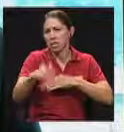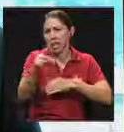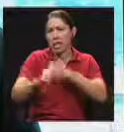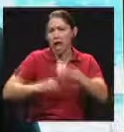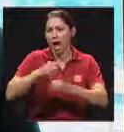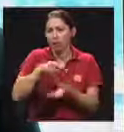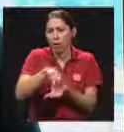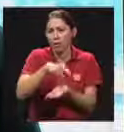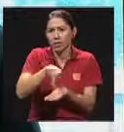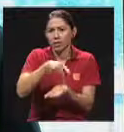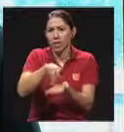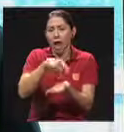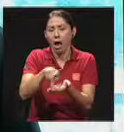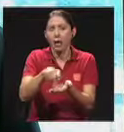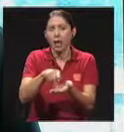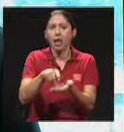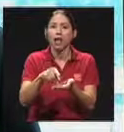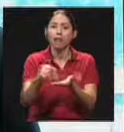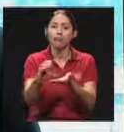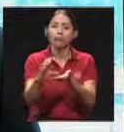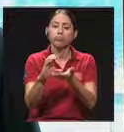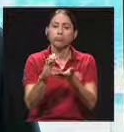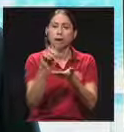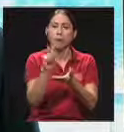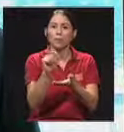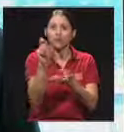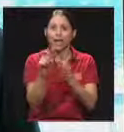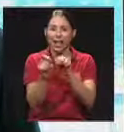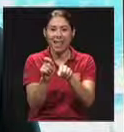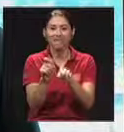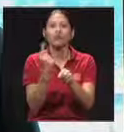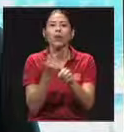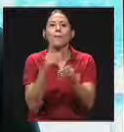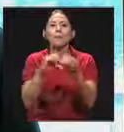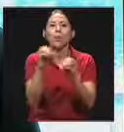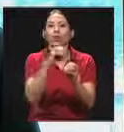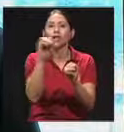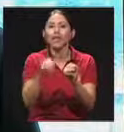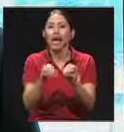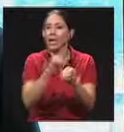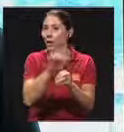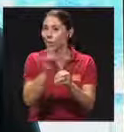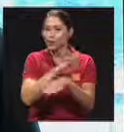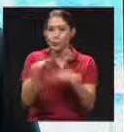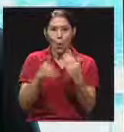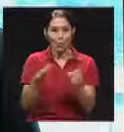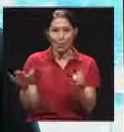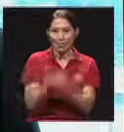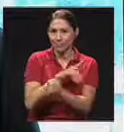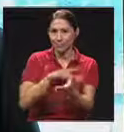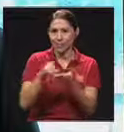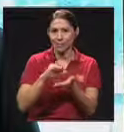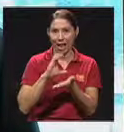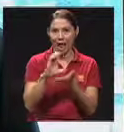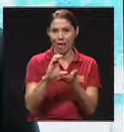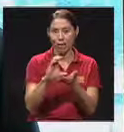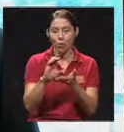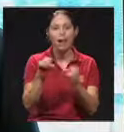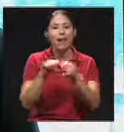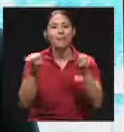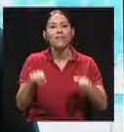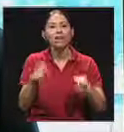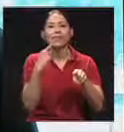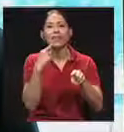lo menos 30 años de cotizar, es solamente un porcentaje del salario. El régimen dice que se recibe